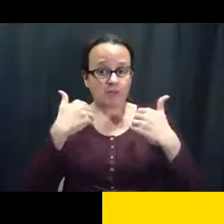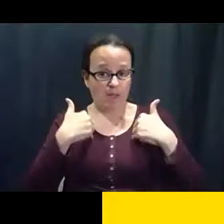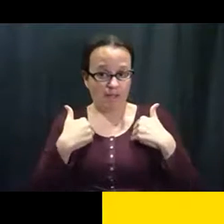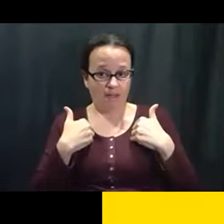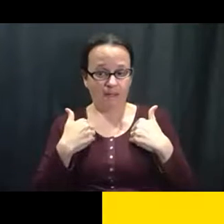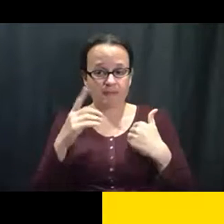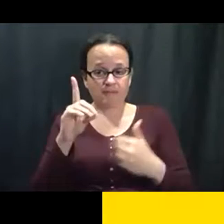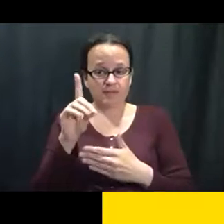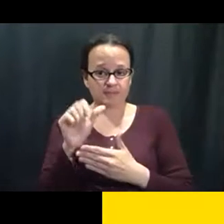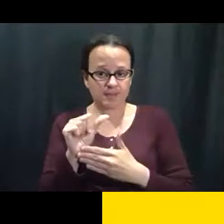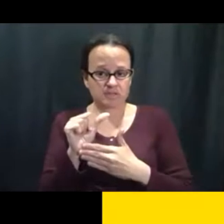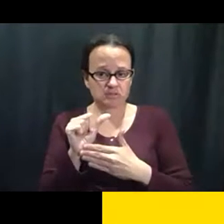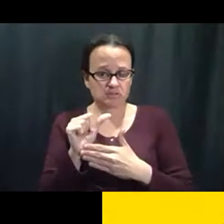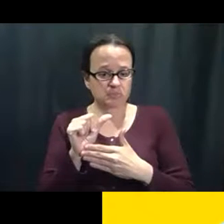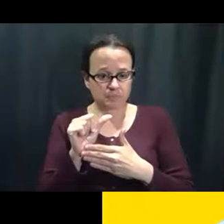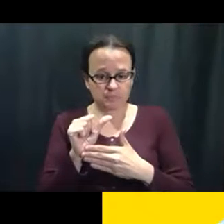Si usted tiene depresión.